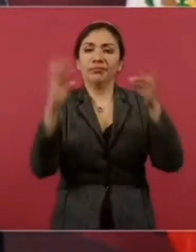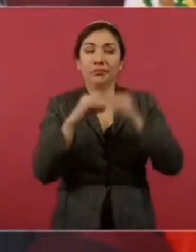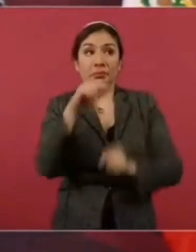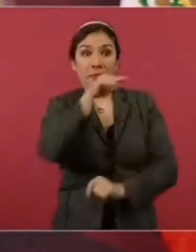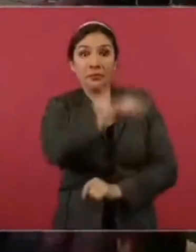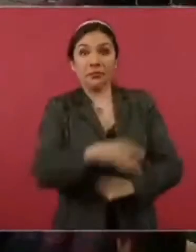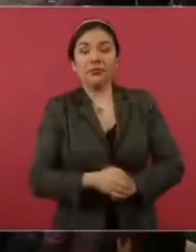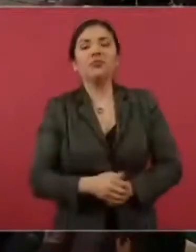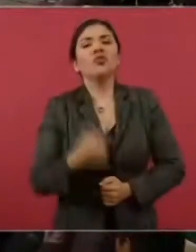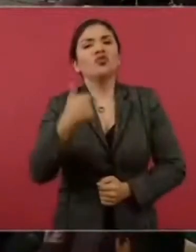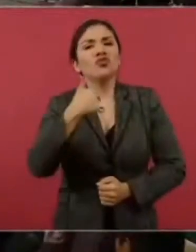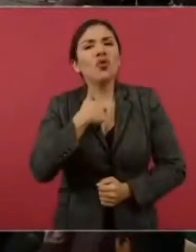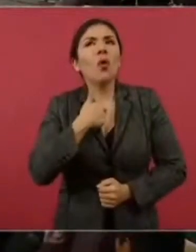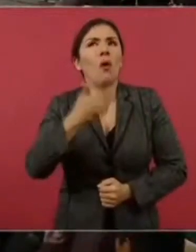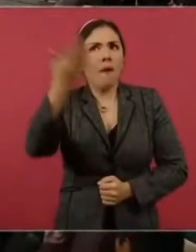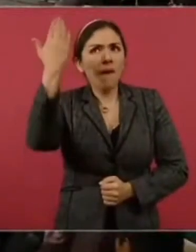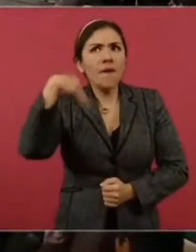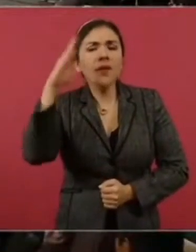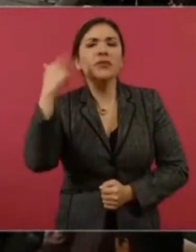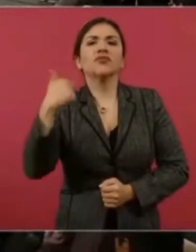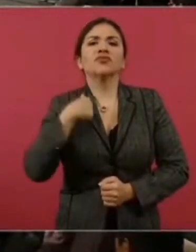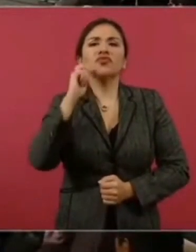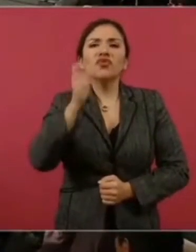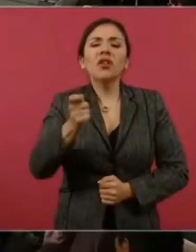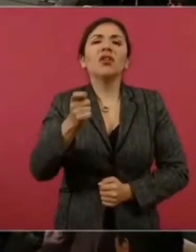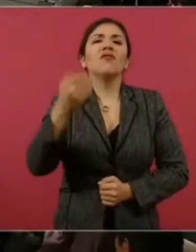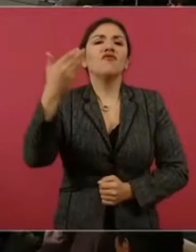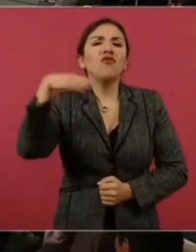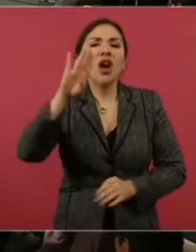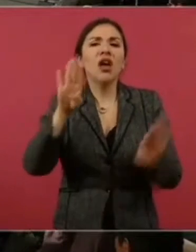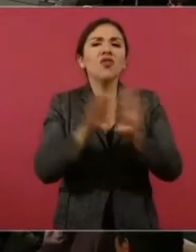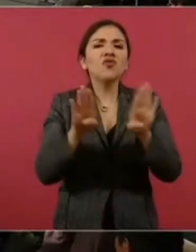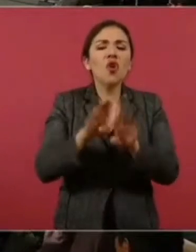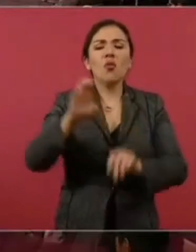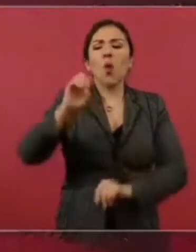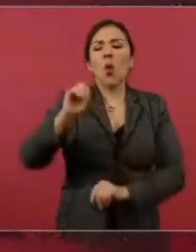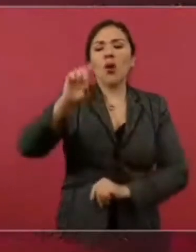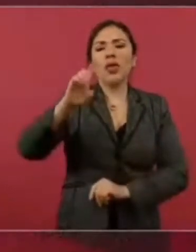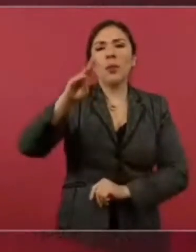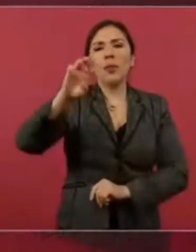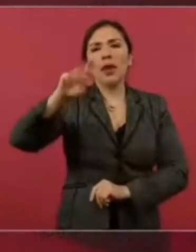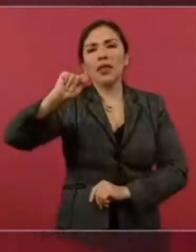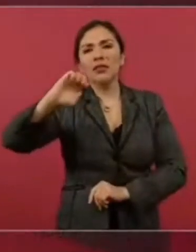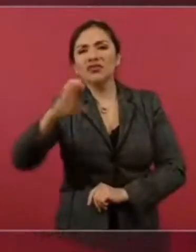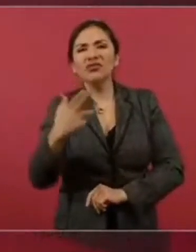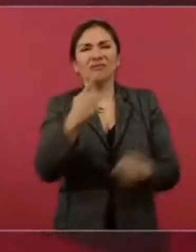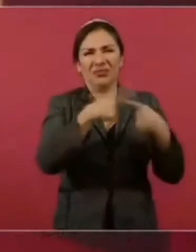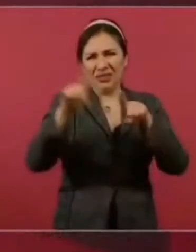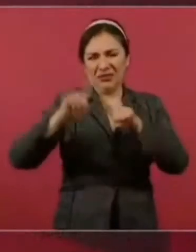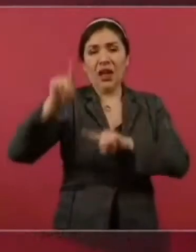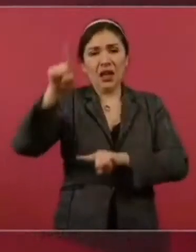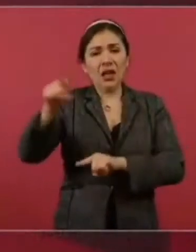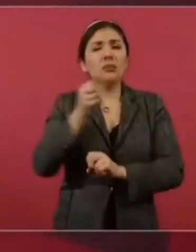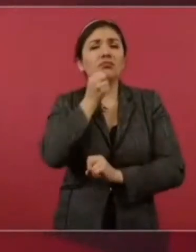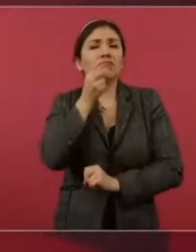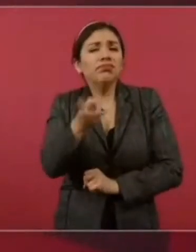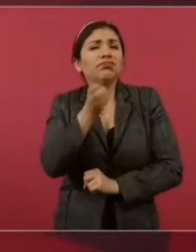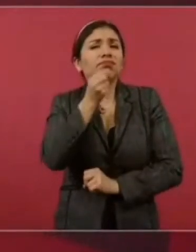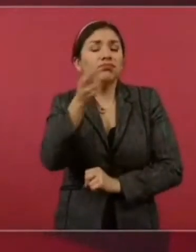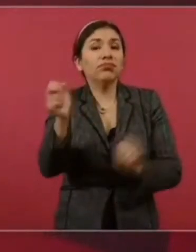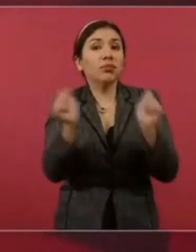de cómo había estado todo esto de Odebrecht y demás entonces declara ante la fiscalía